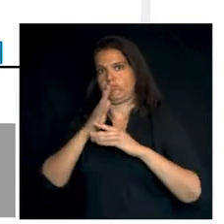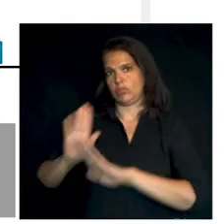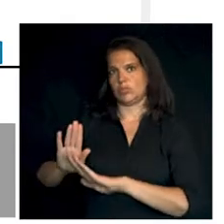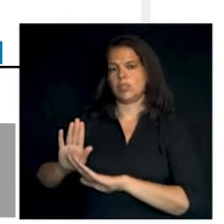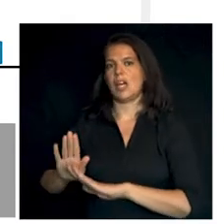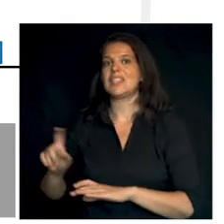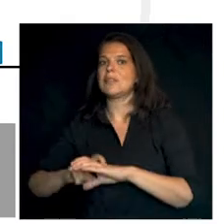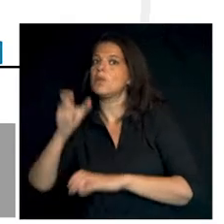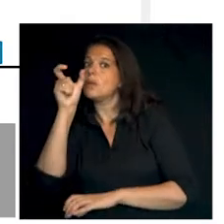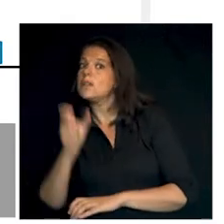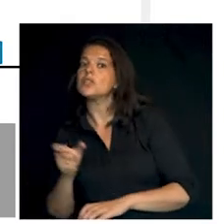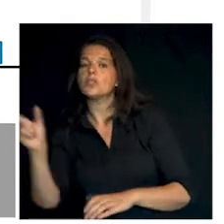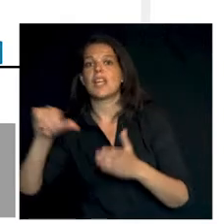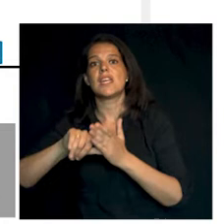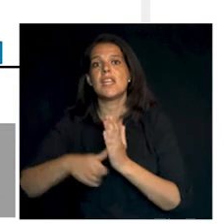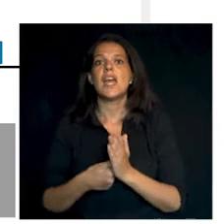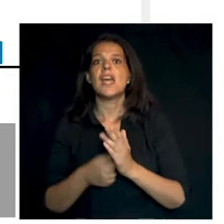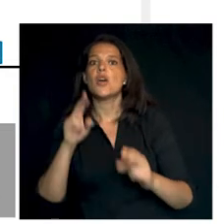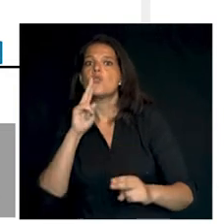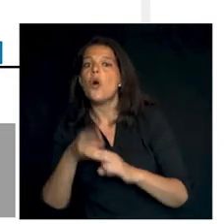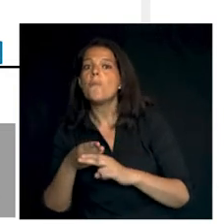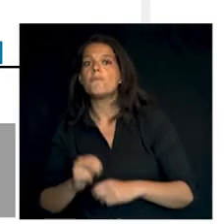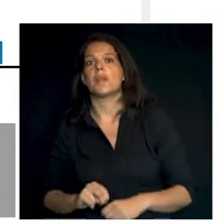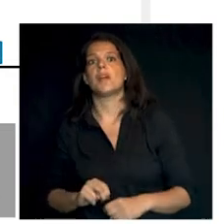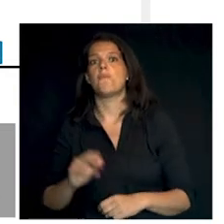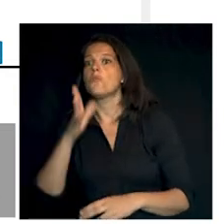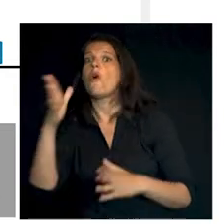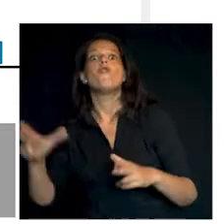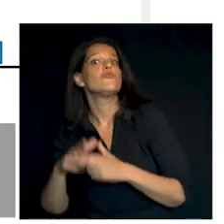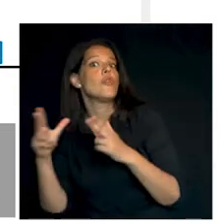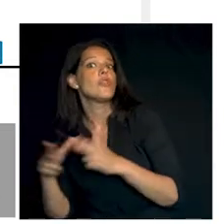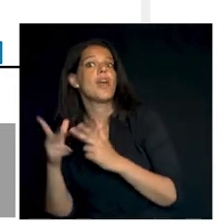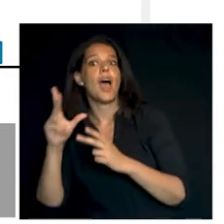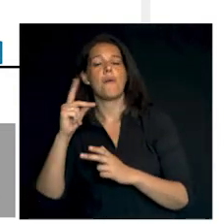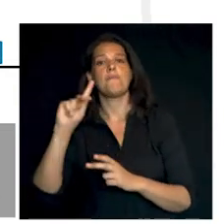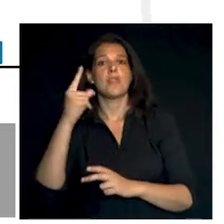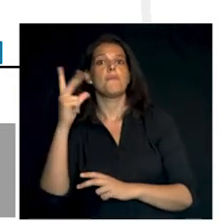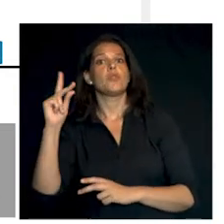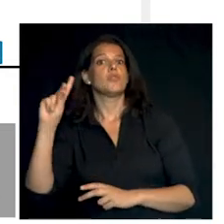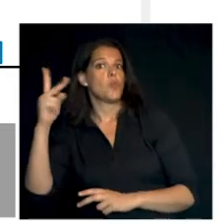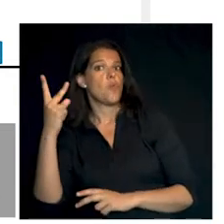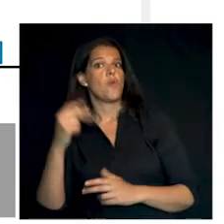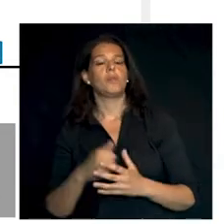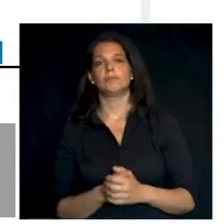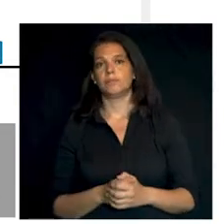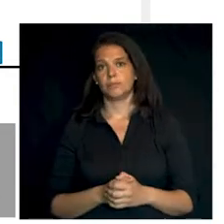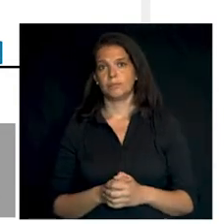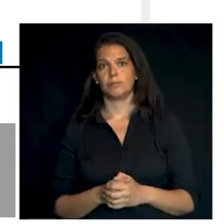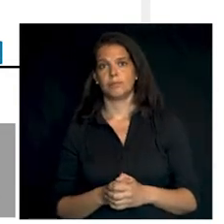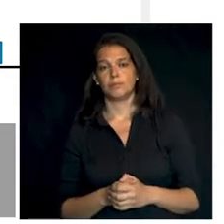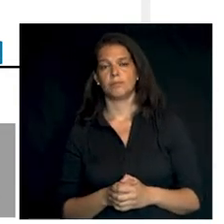Tipo de persona, DNI, nombre, razón social, primer apellido y segundo apellido.